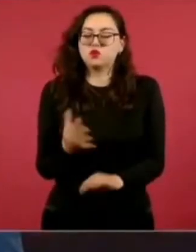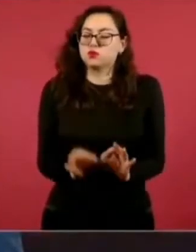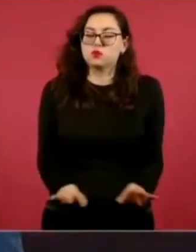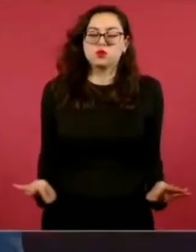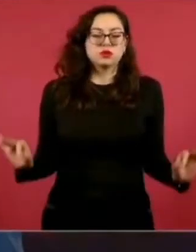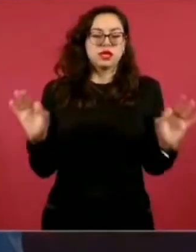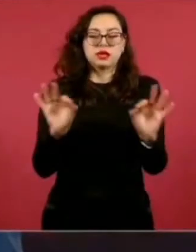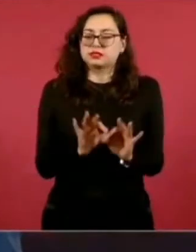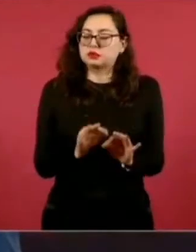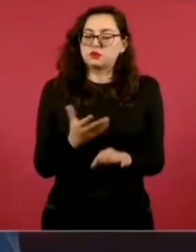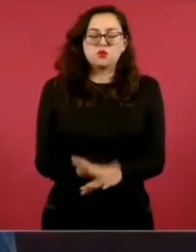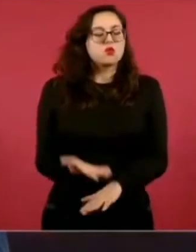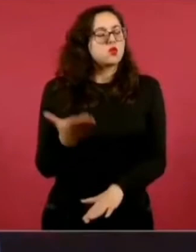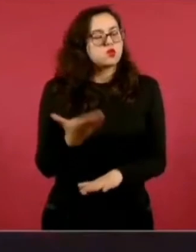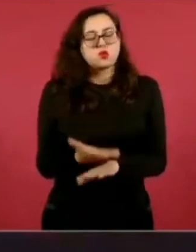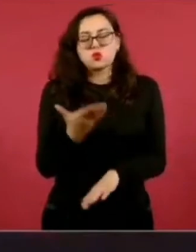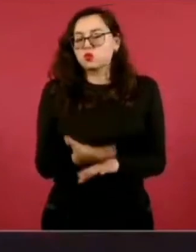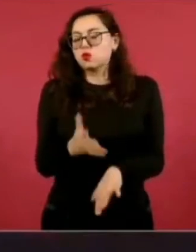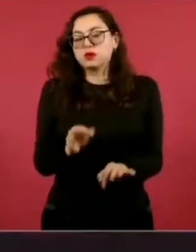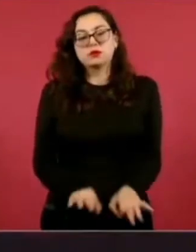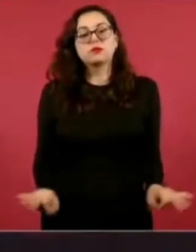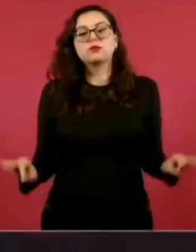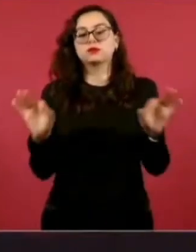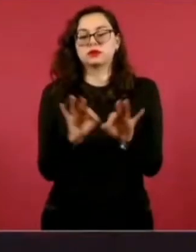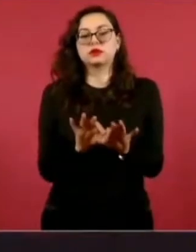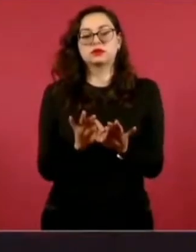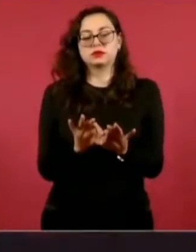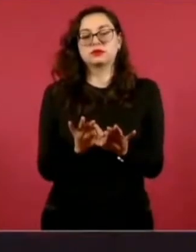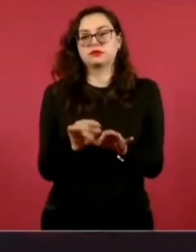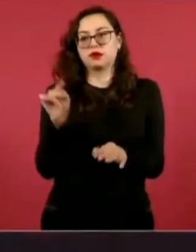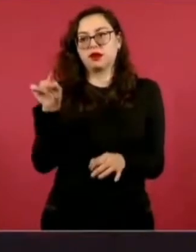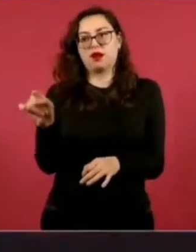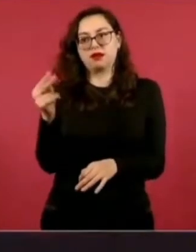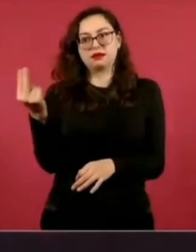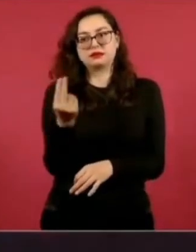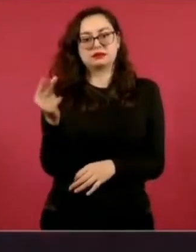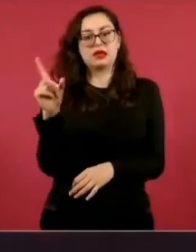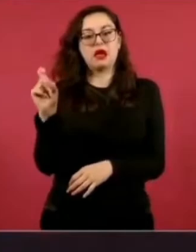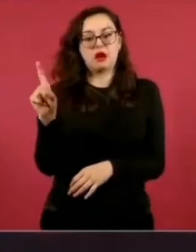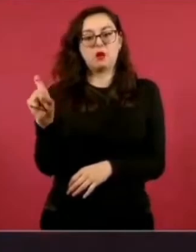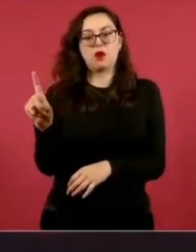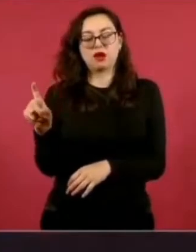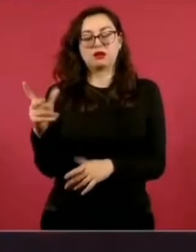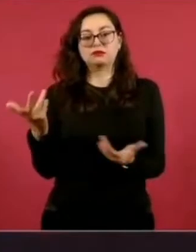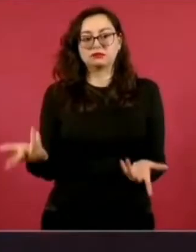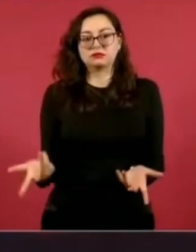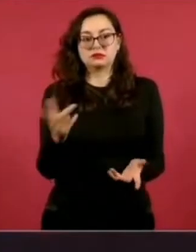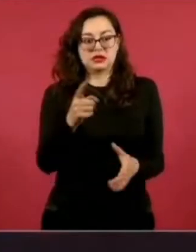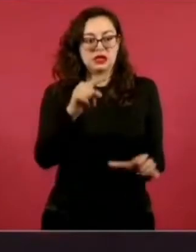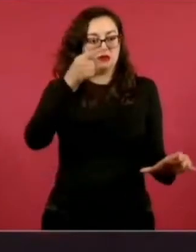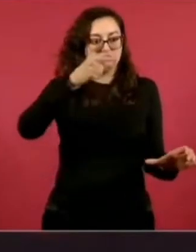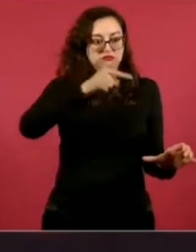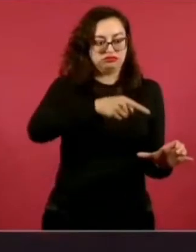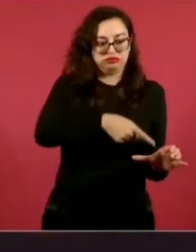porque ya no se va a utilizar agua de pozos